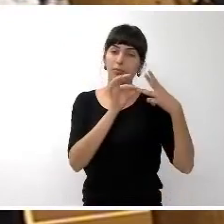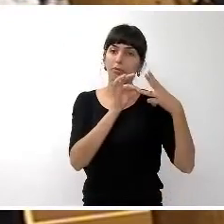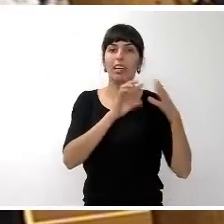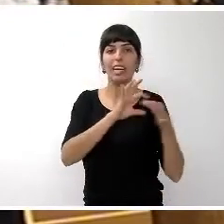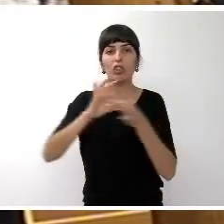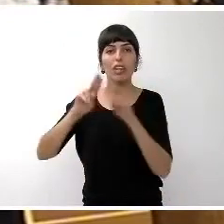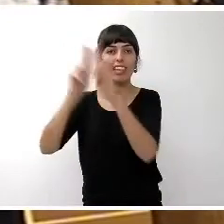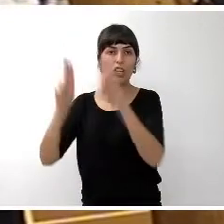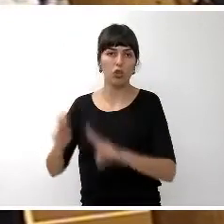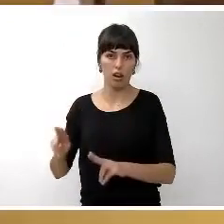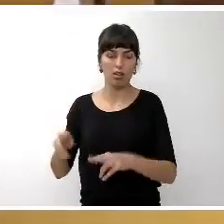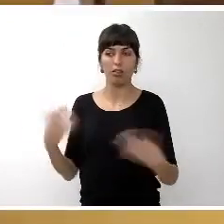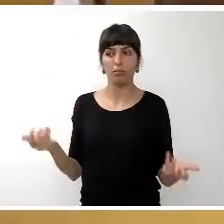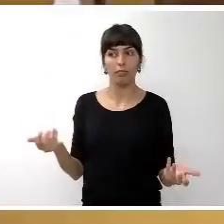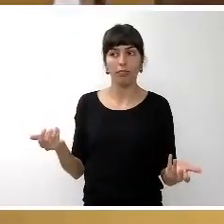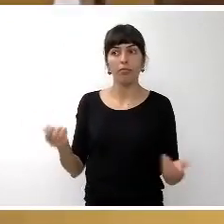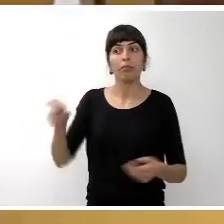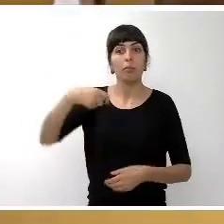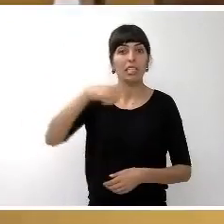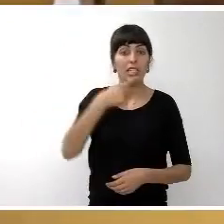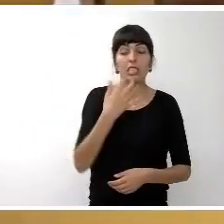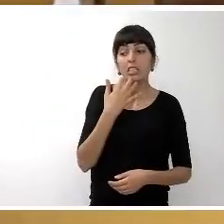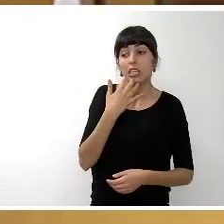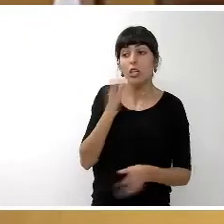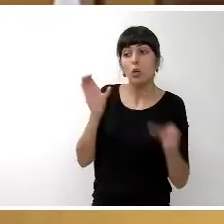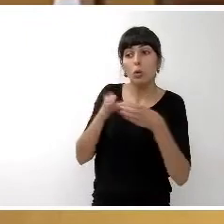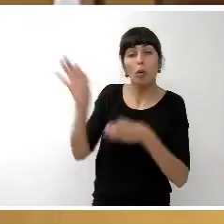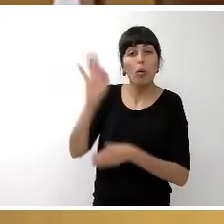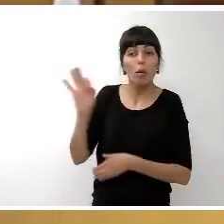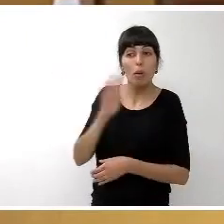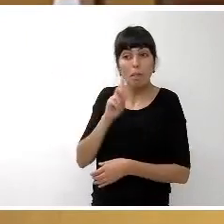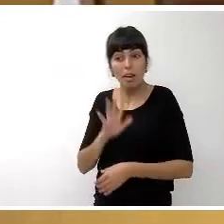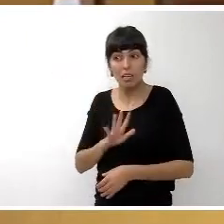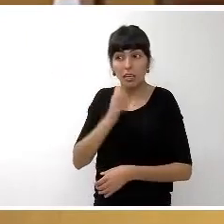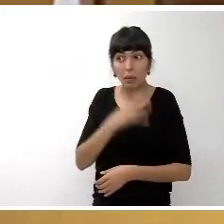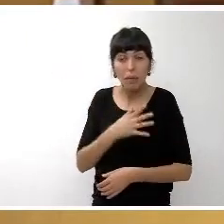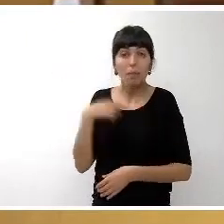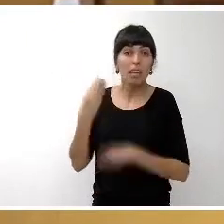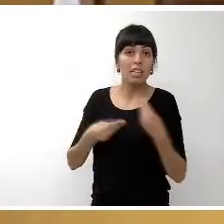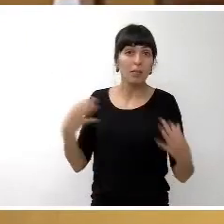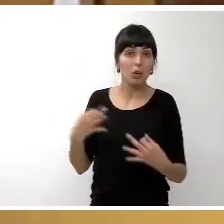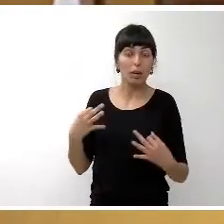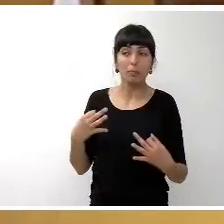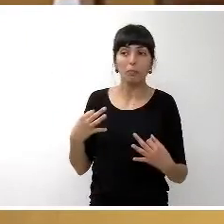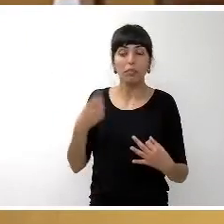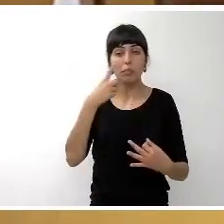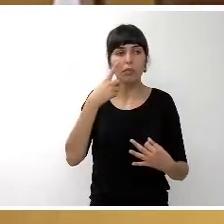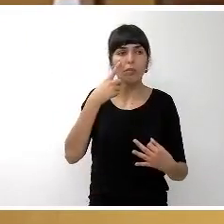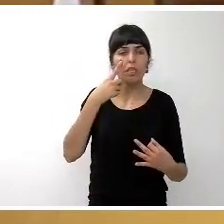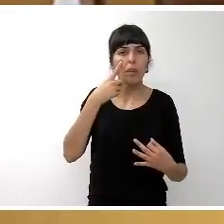Si le parece al grupo, lo que podemos hacer es, digamos, apoyar la posición mayoritaria,